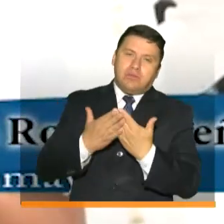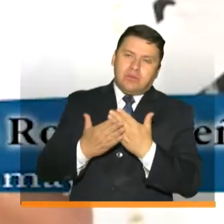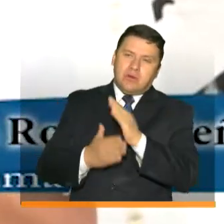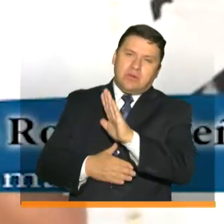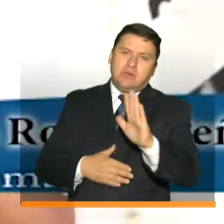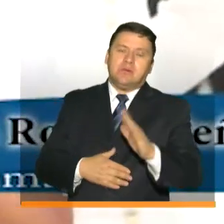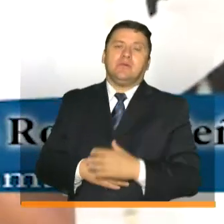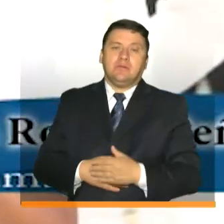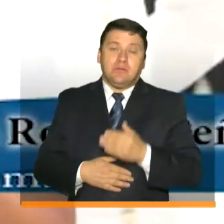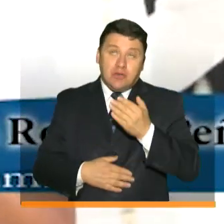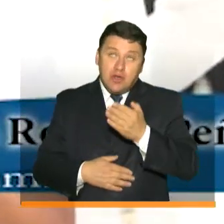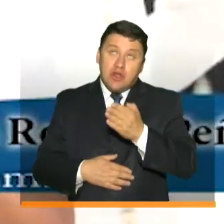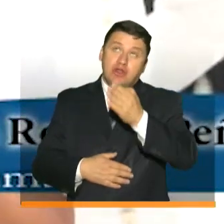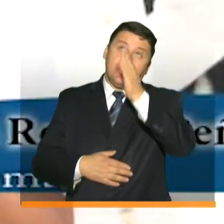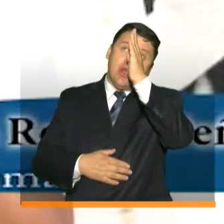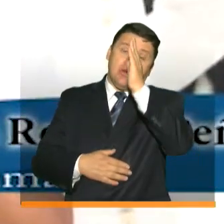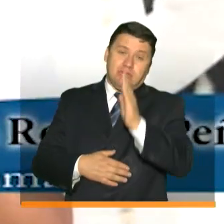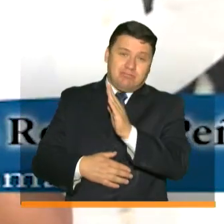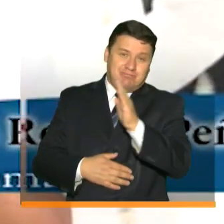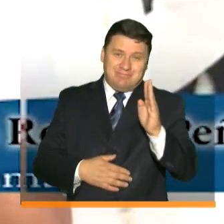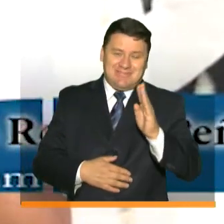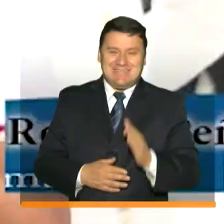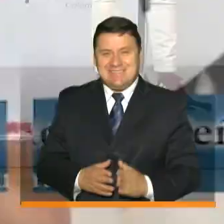con usted Dios les bendiga